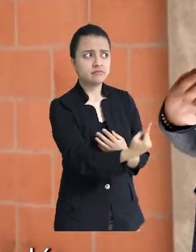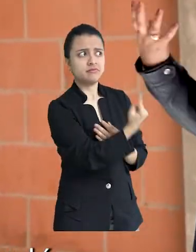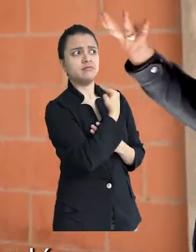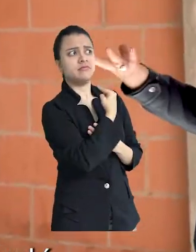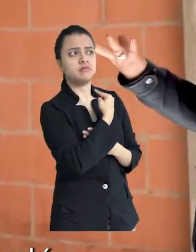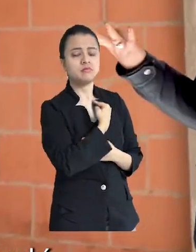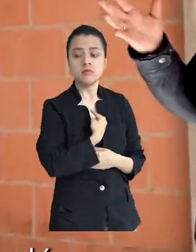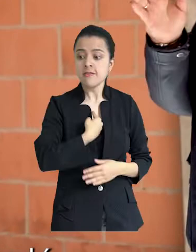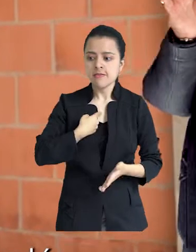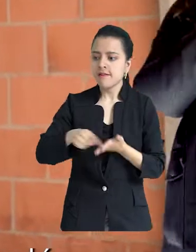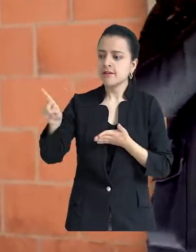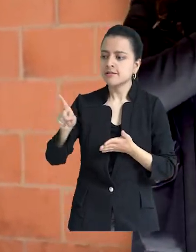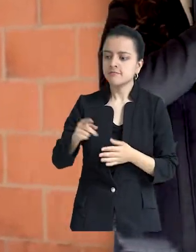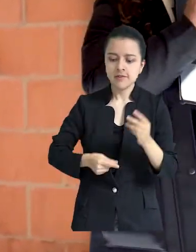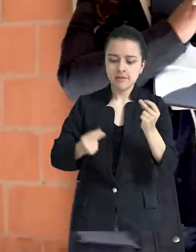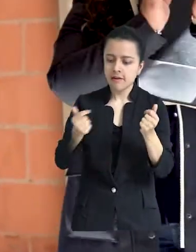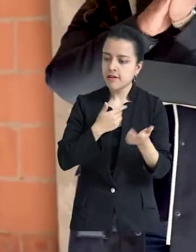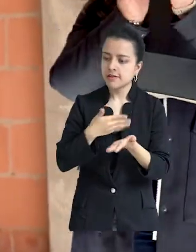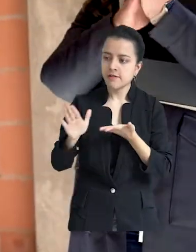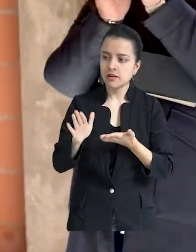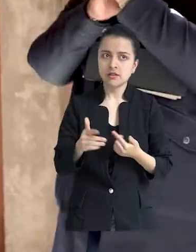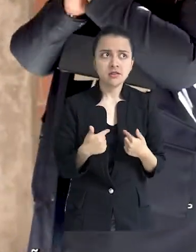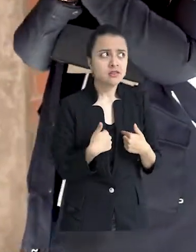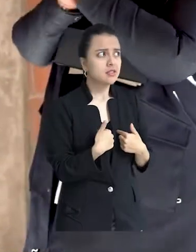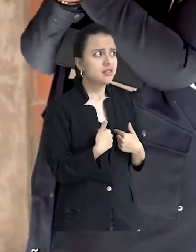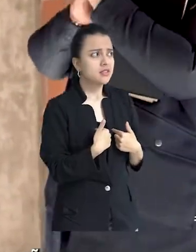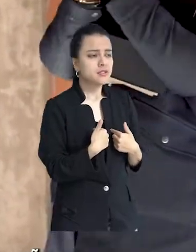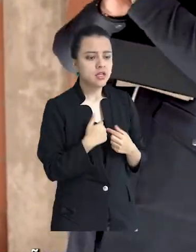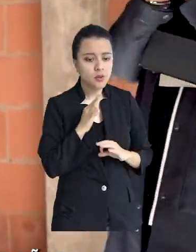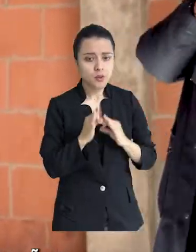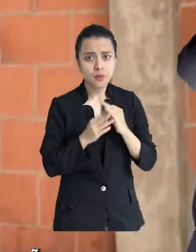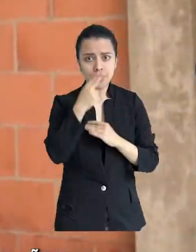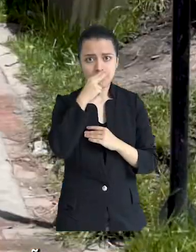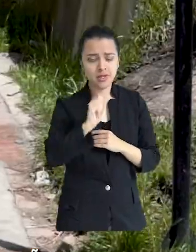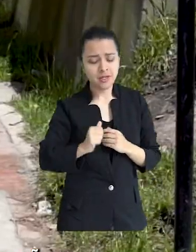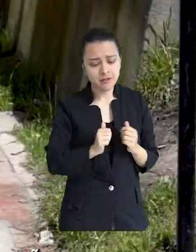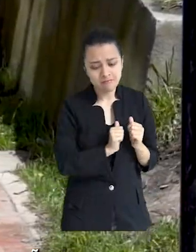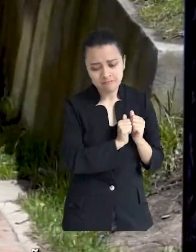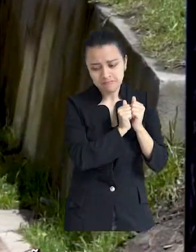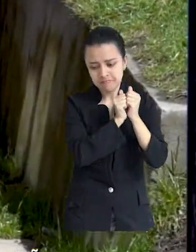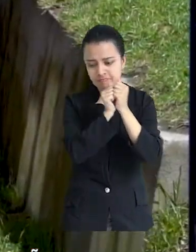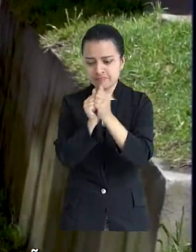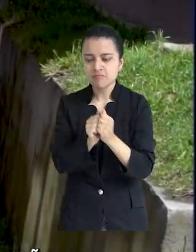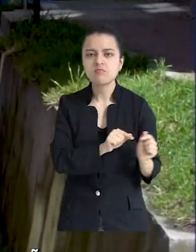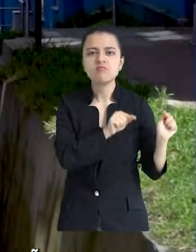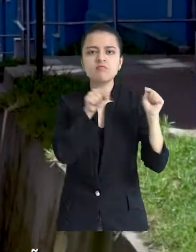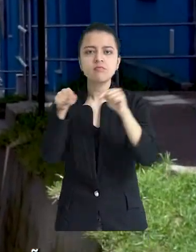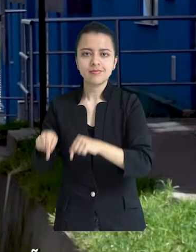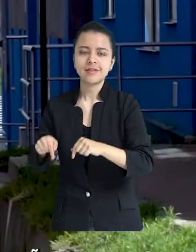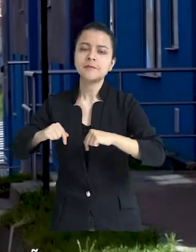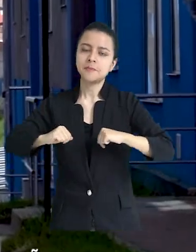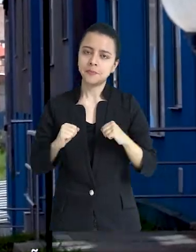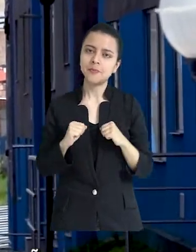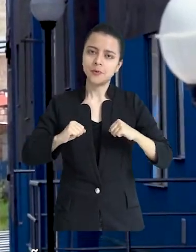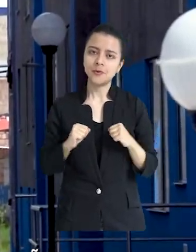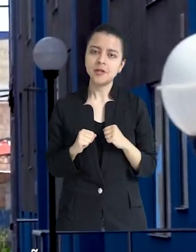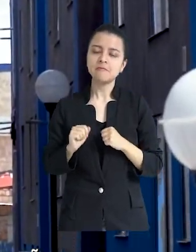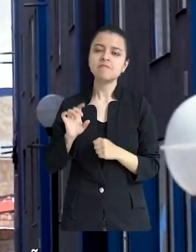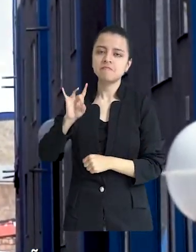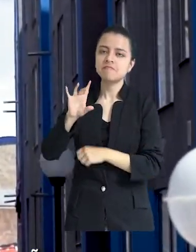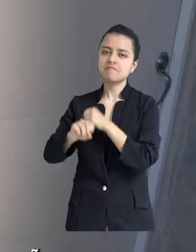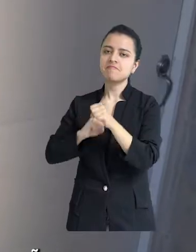un día y me dijeron que no podía estar ahí, que tenía que irme. Y por mi hija me salí, entonces regresé. Estaba acá en Bogotá y llevo